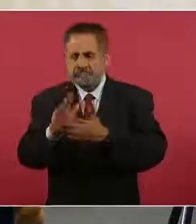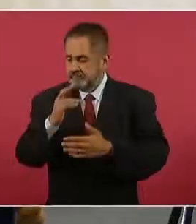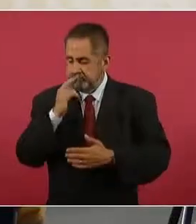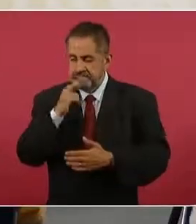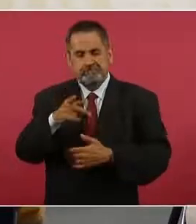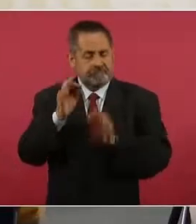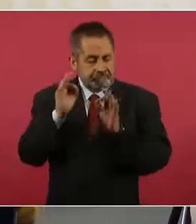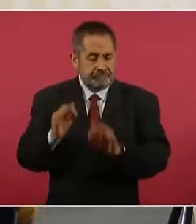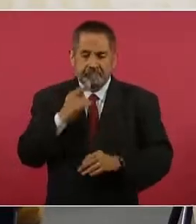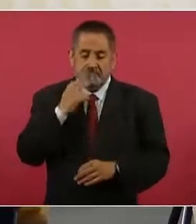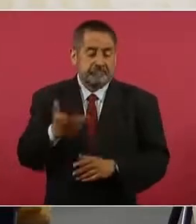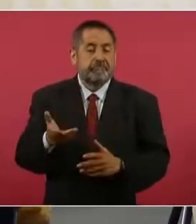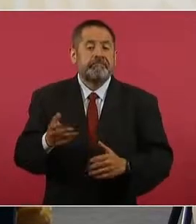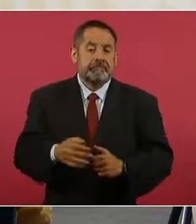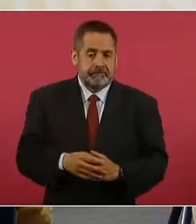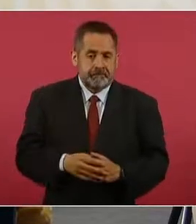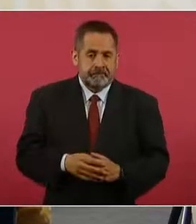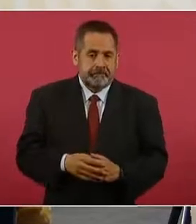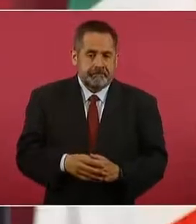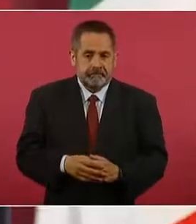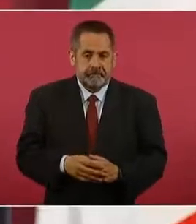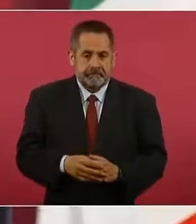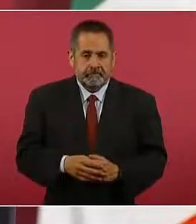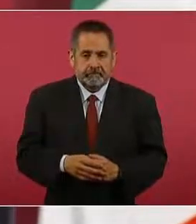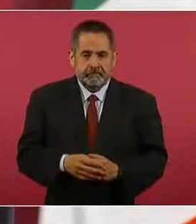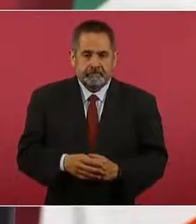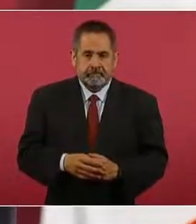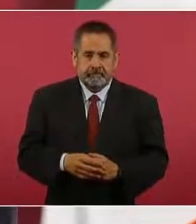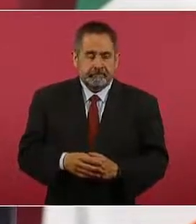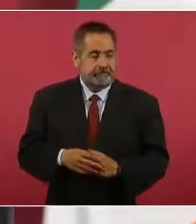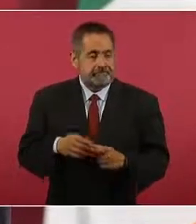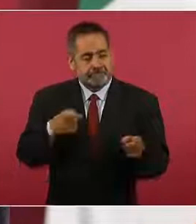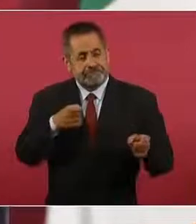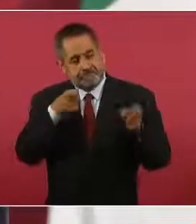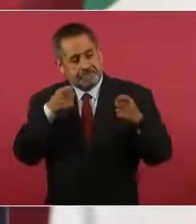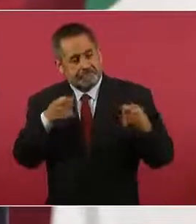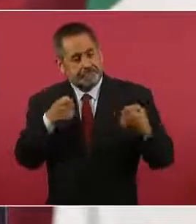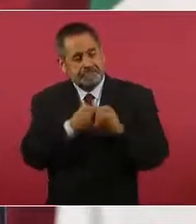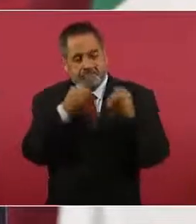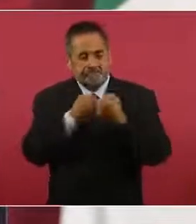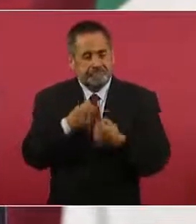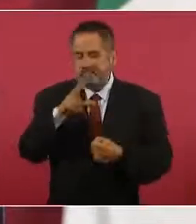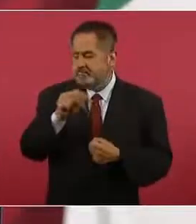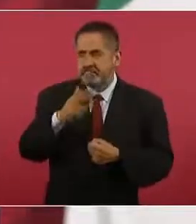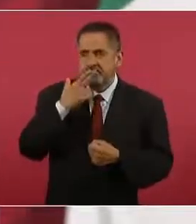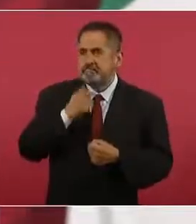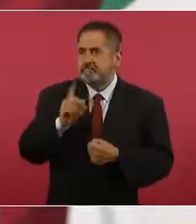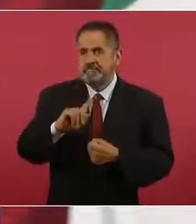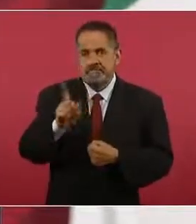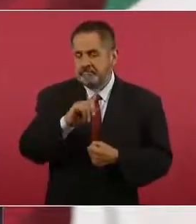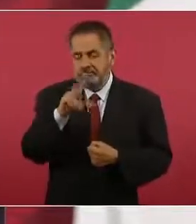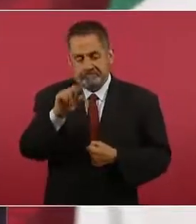que el otro no funciona,